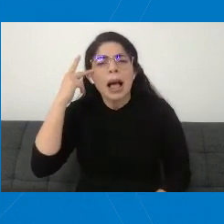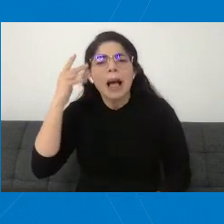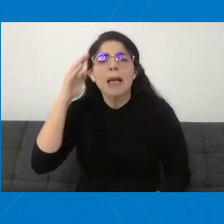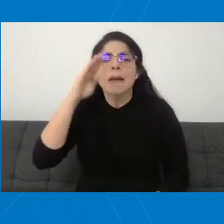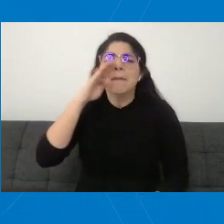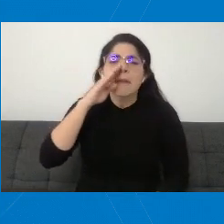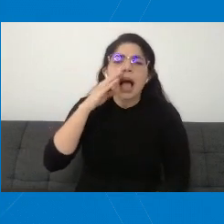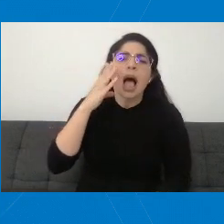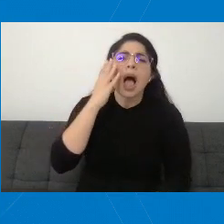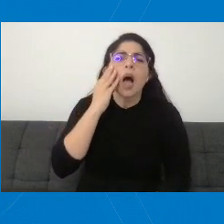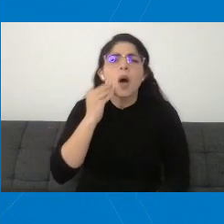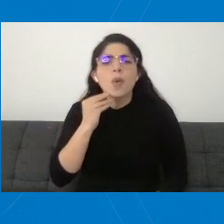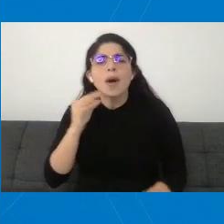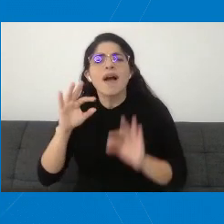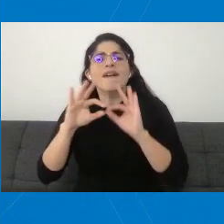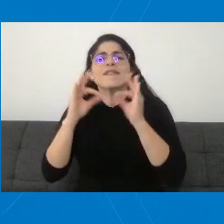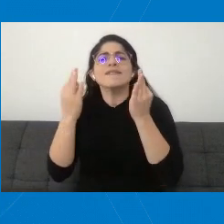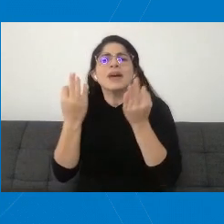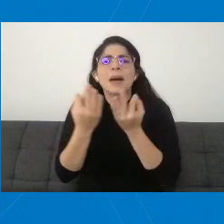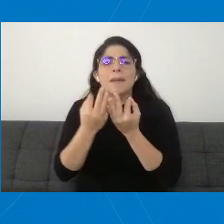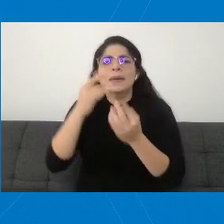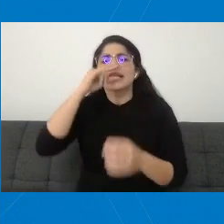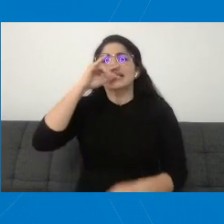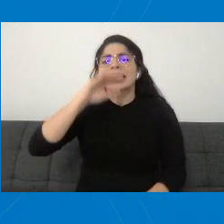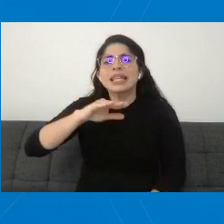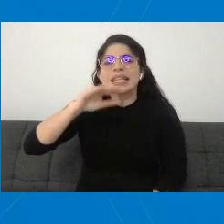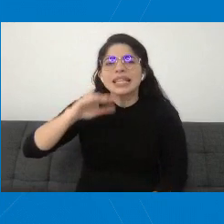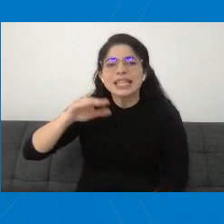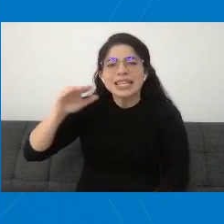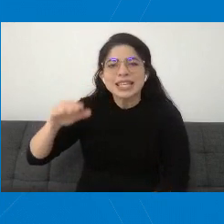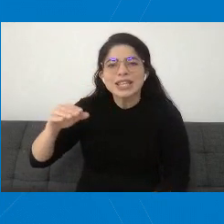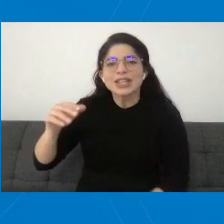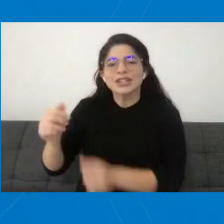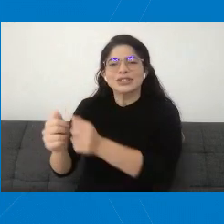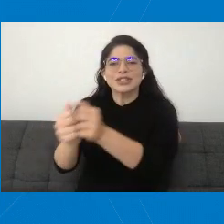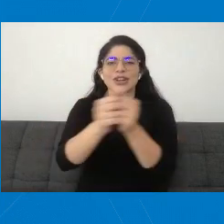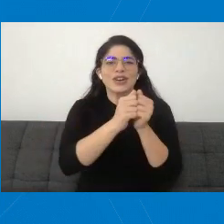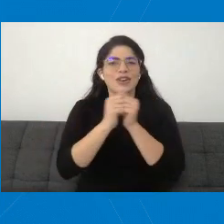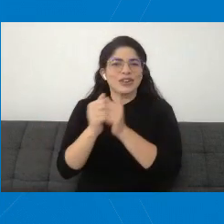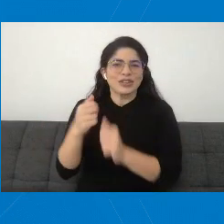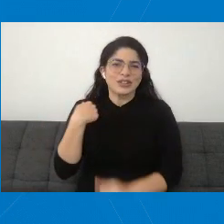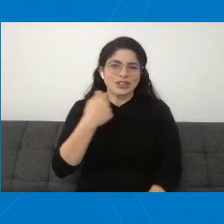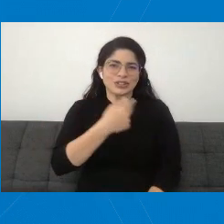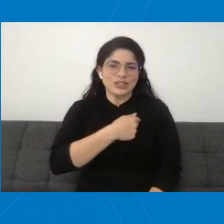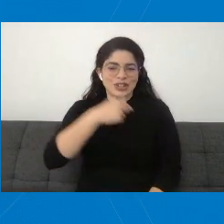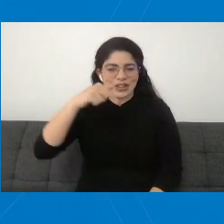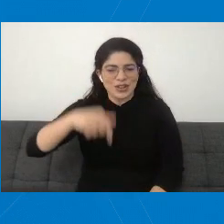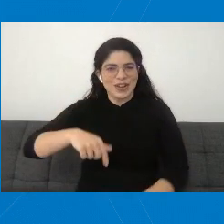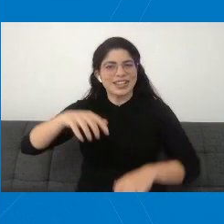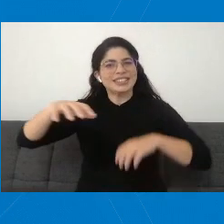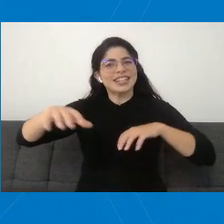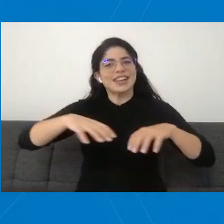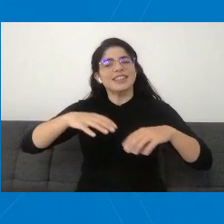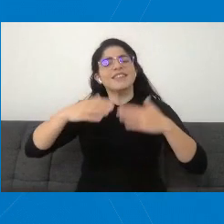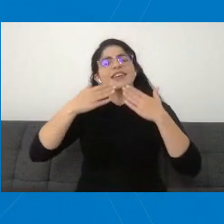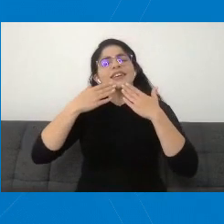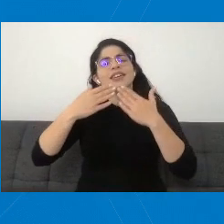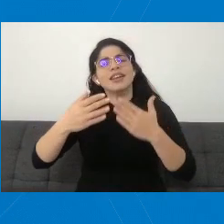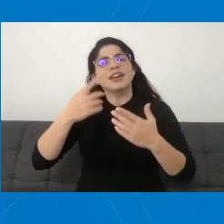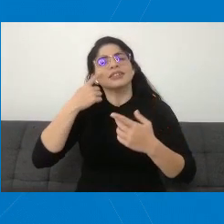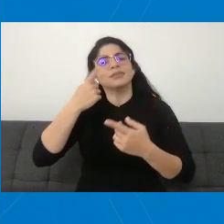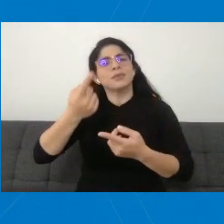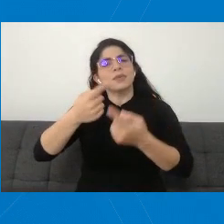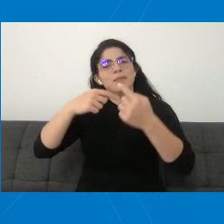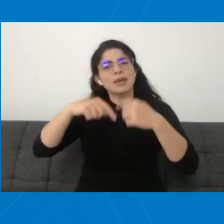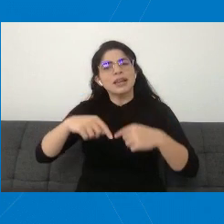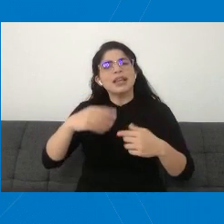familiares de niños y niñas que nos acompañan en esta actividad. Gracias por estar presentes. Gracias por